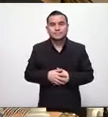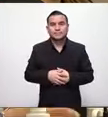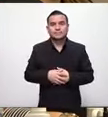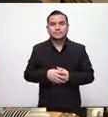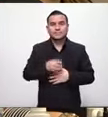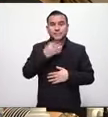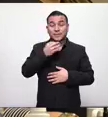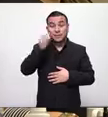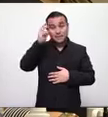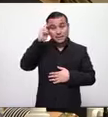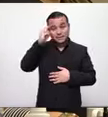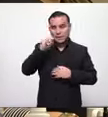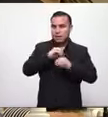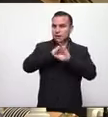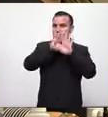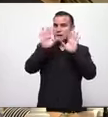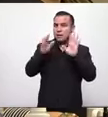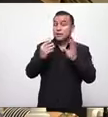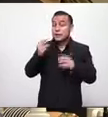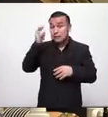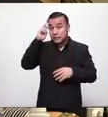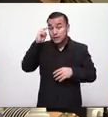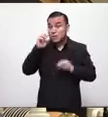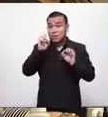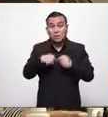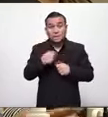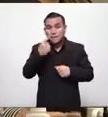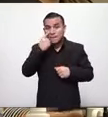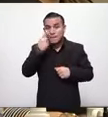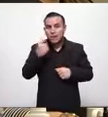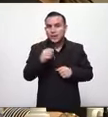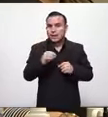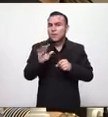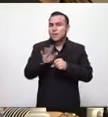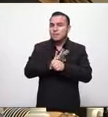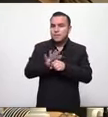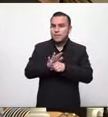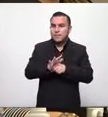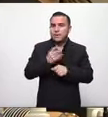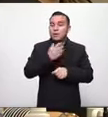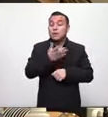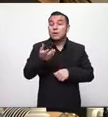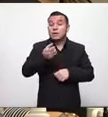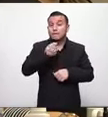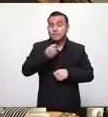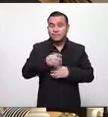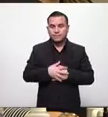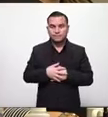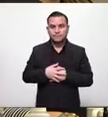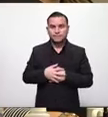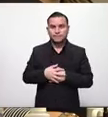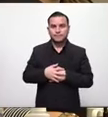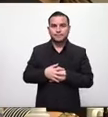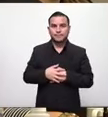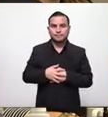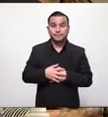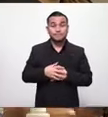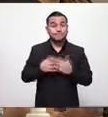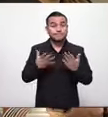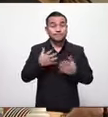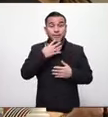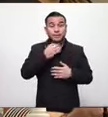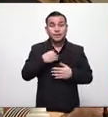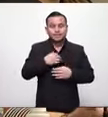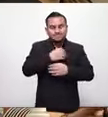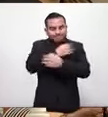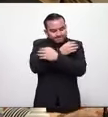y eso vale la pena aclararlo por los que no pudieron ver la transmisión de lo que estábamos haciendo ahí así que un